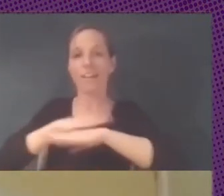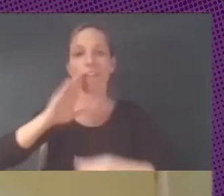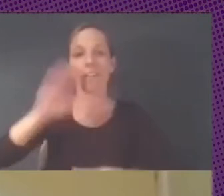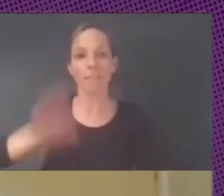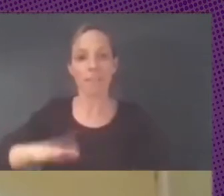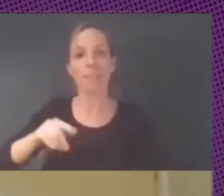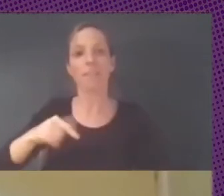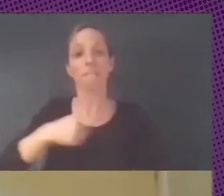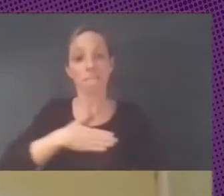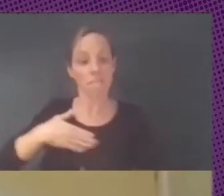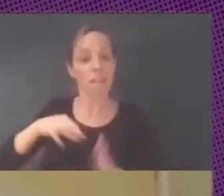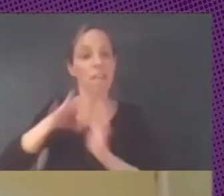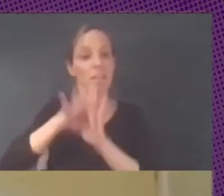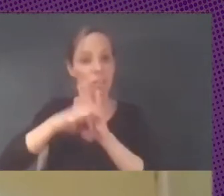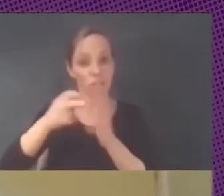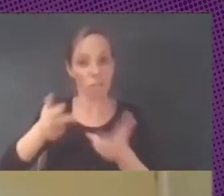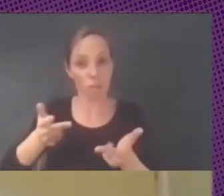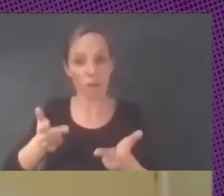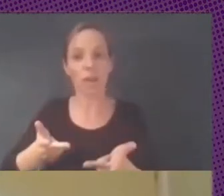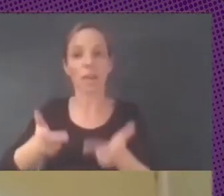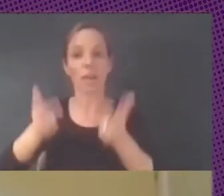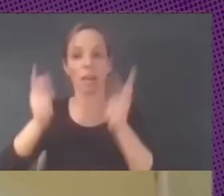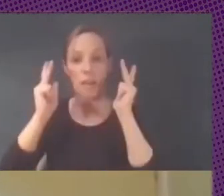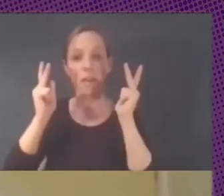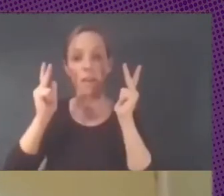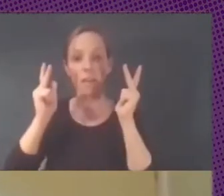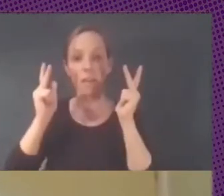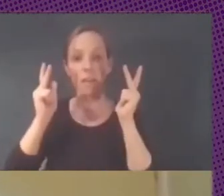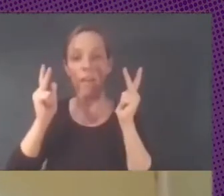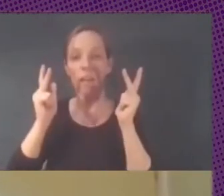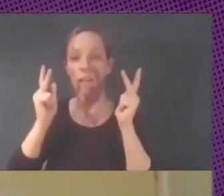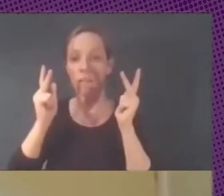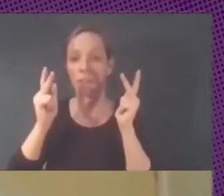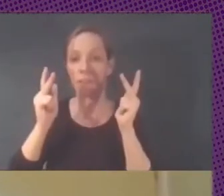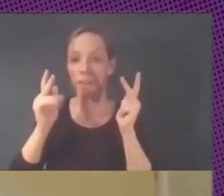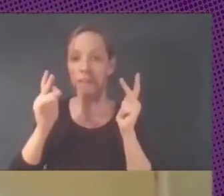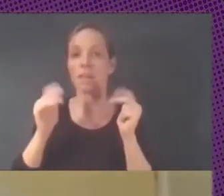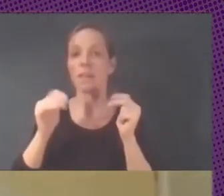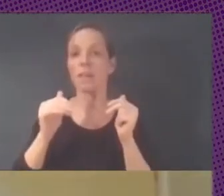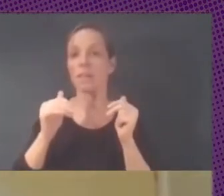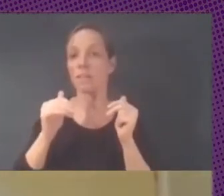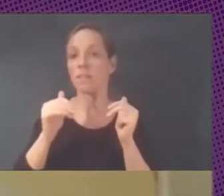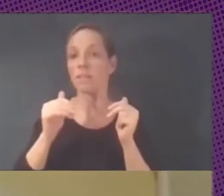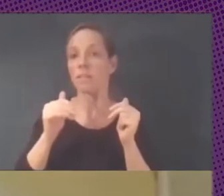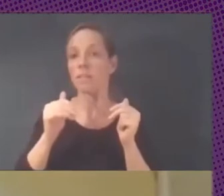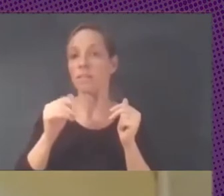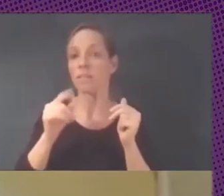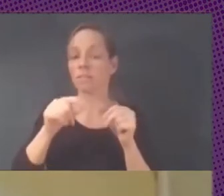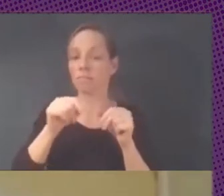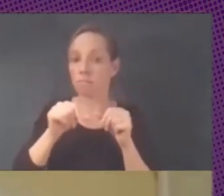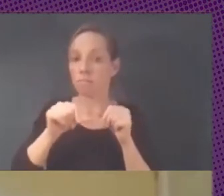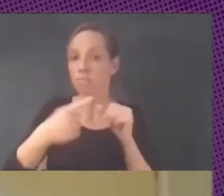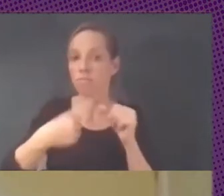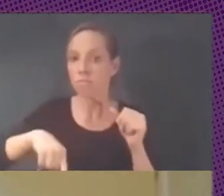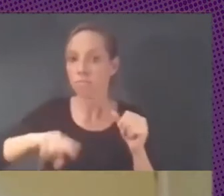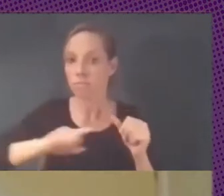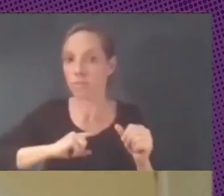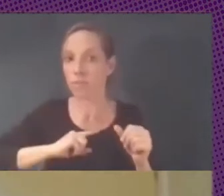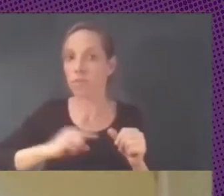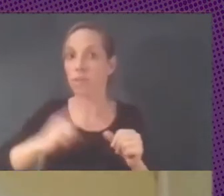sacó Dilma de la presidencia tuvimos ese tiempo